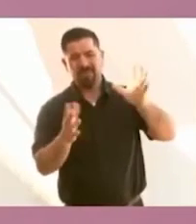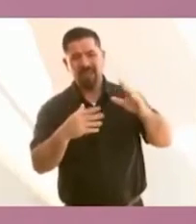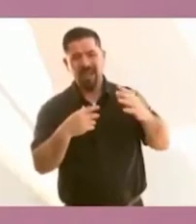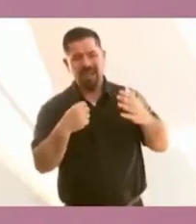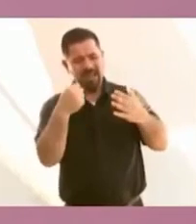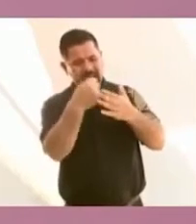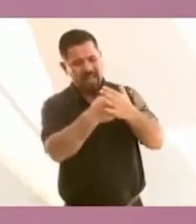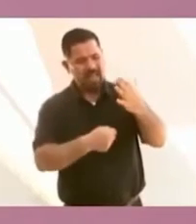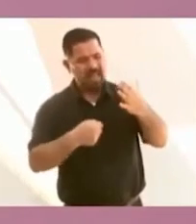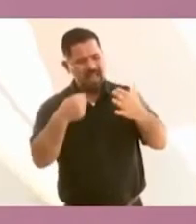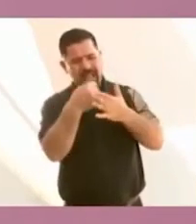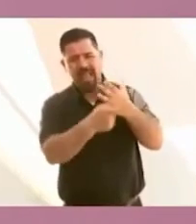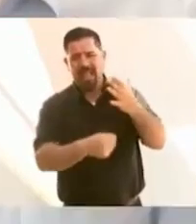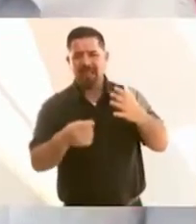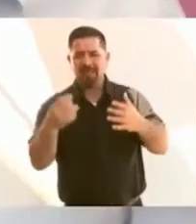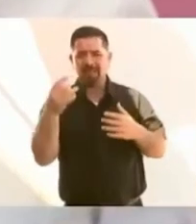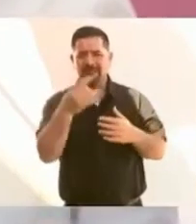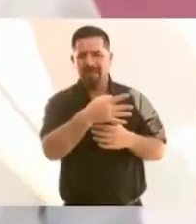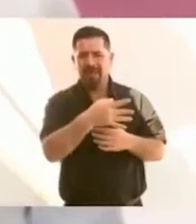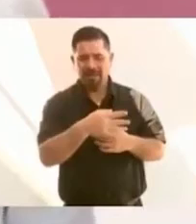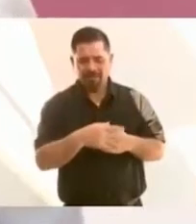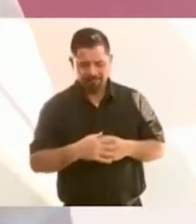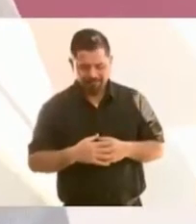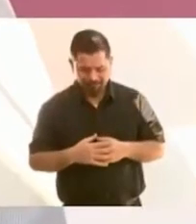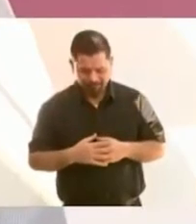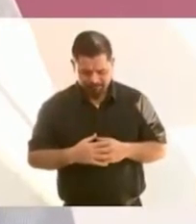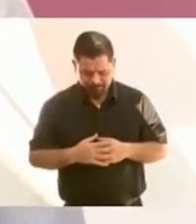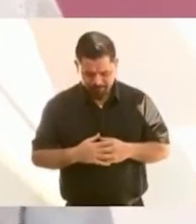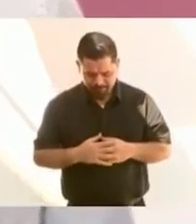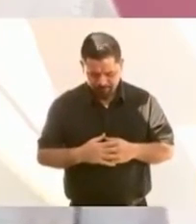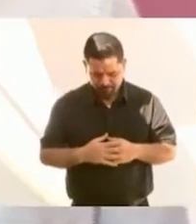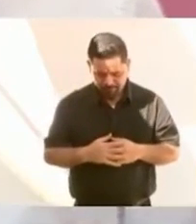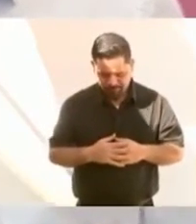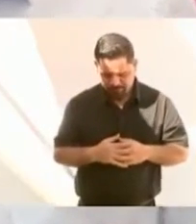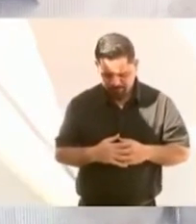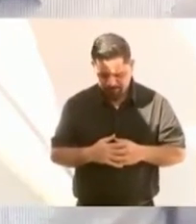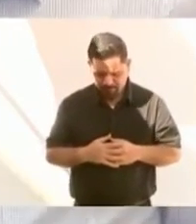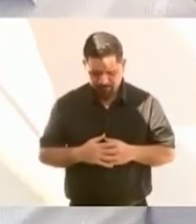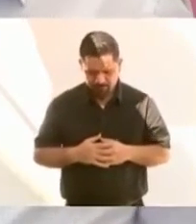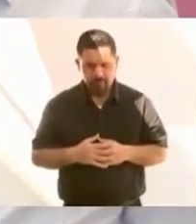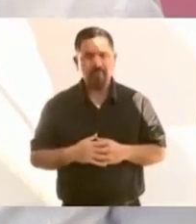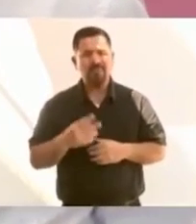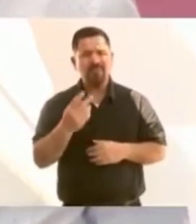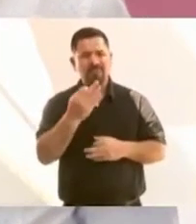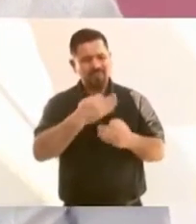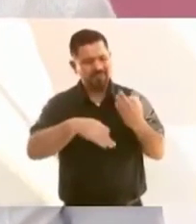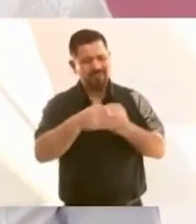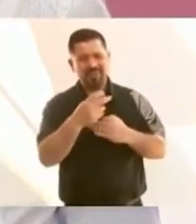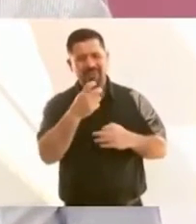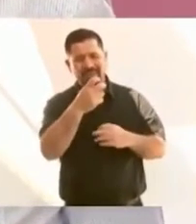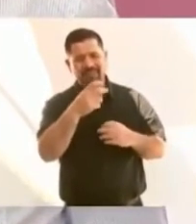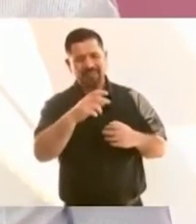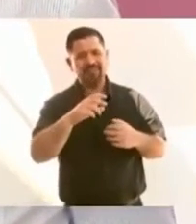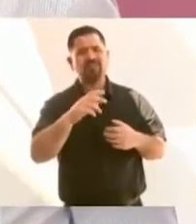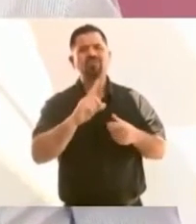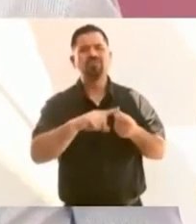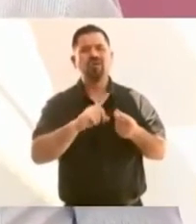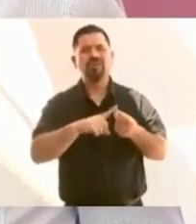quienes fundaron todas estas regiones del norte